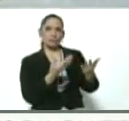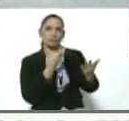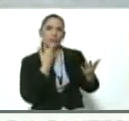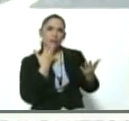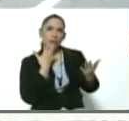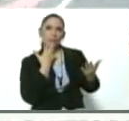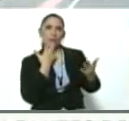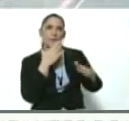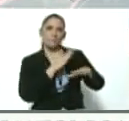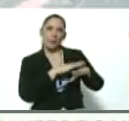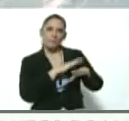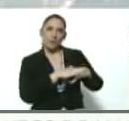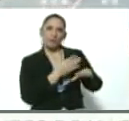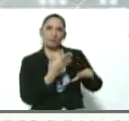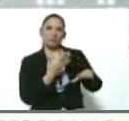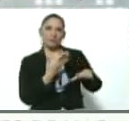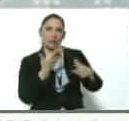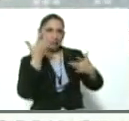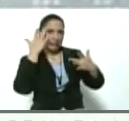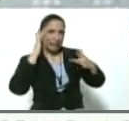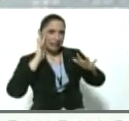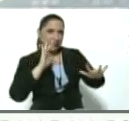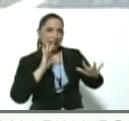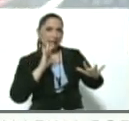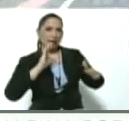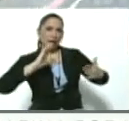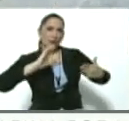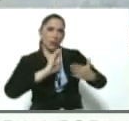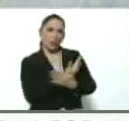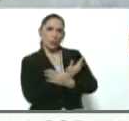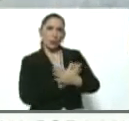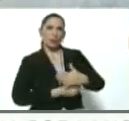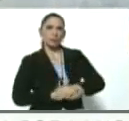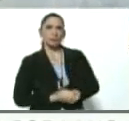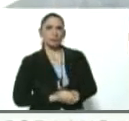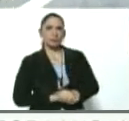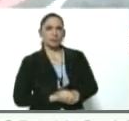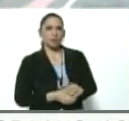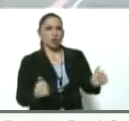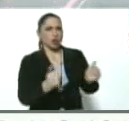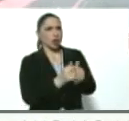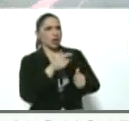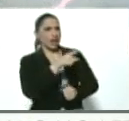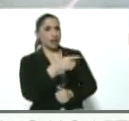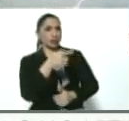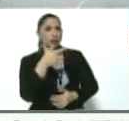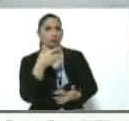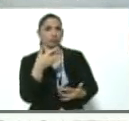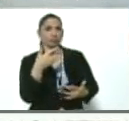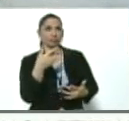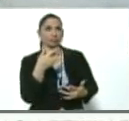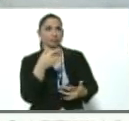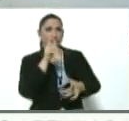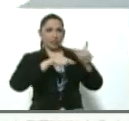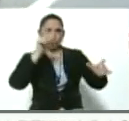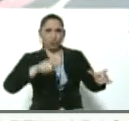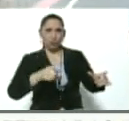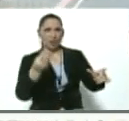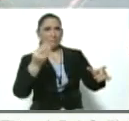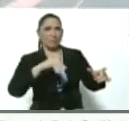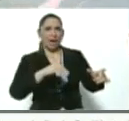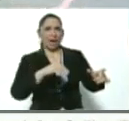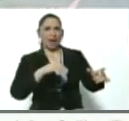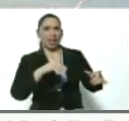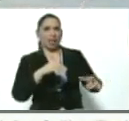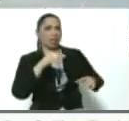chapucera intentona de derrocamiento con estos magníficos que resultaron más bien más Boy Scouts